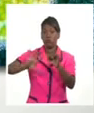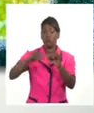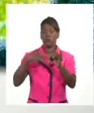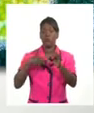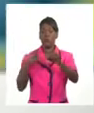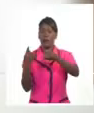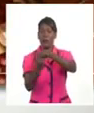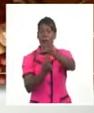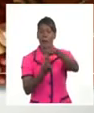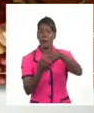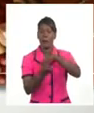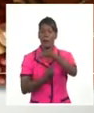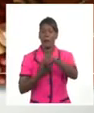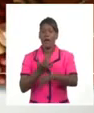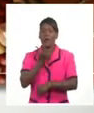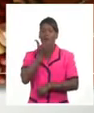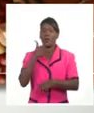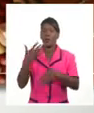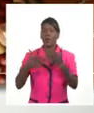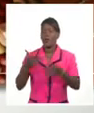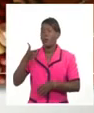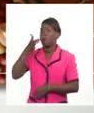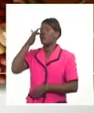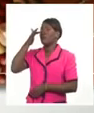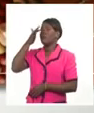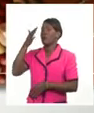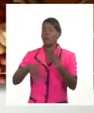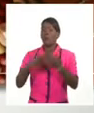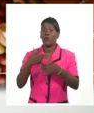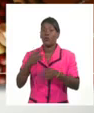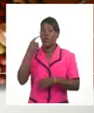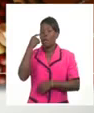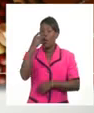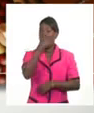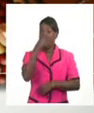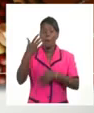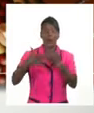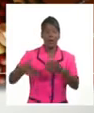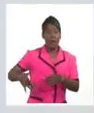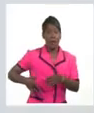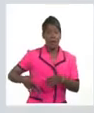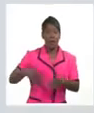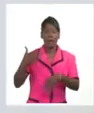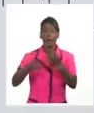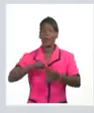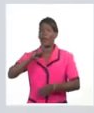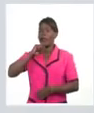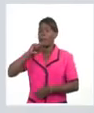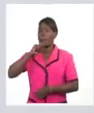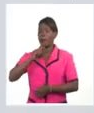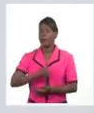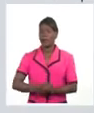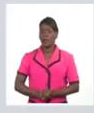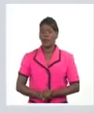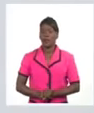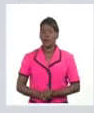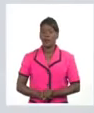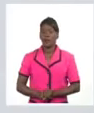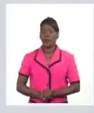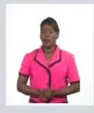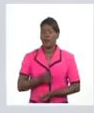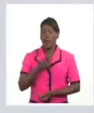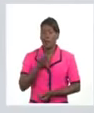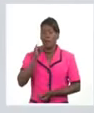pueden afectar las vías respiratorias los ojos el intestino el hígado y el tracto urinario la implicación de un